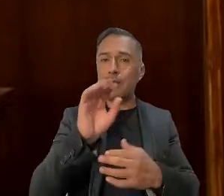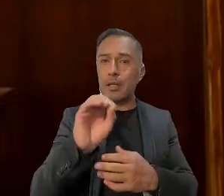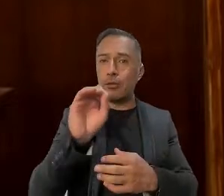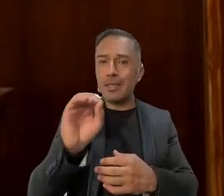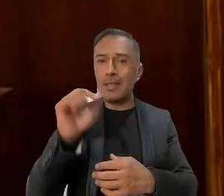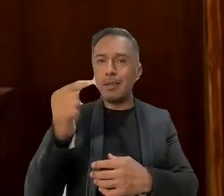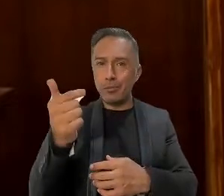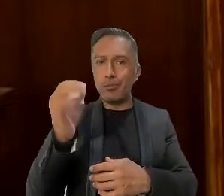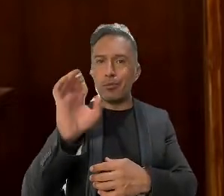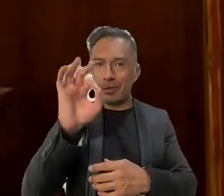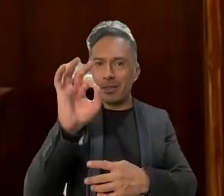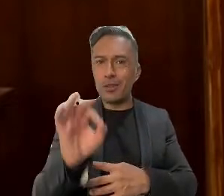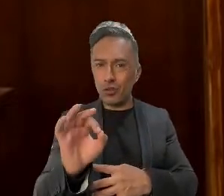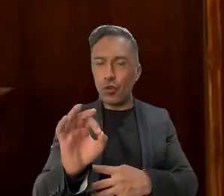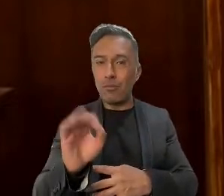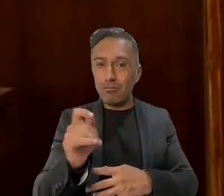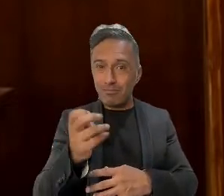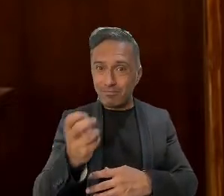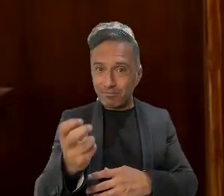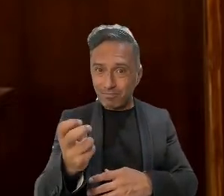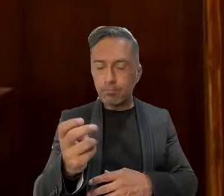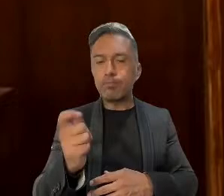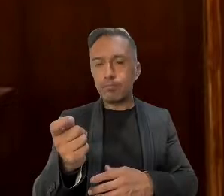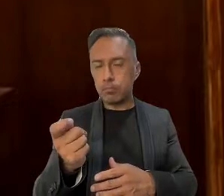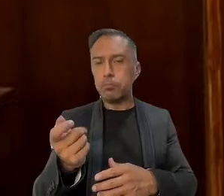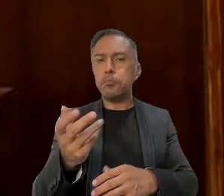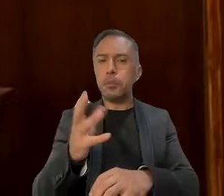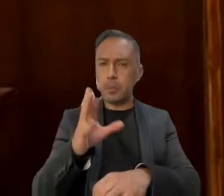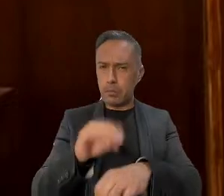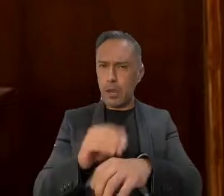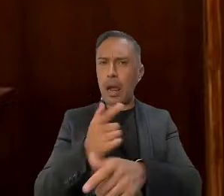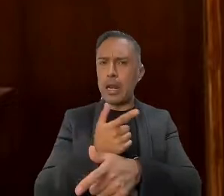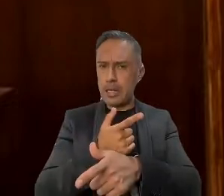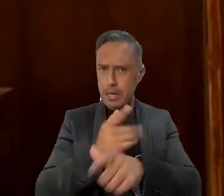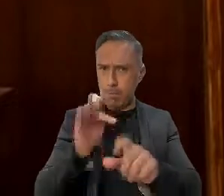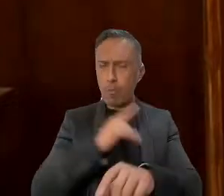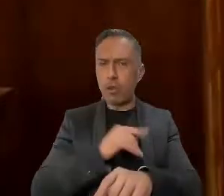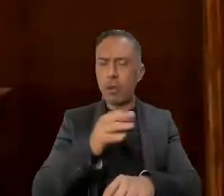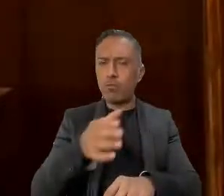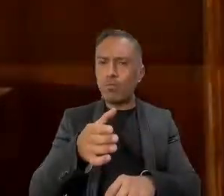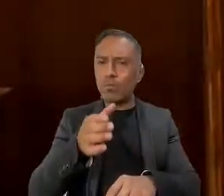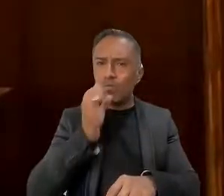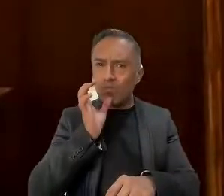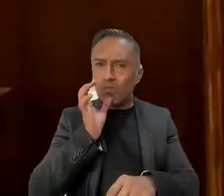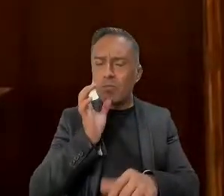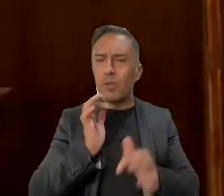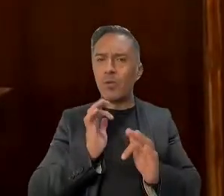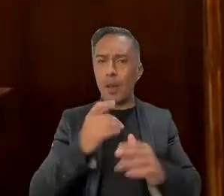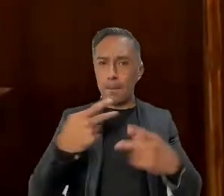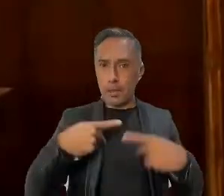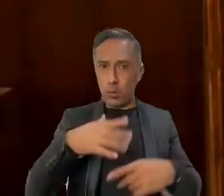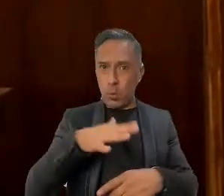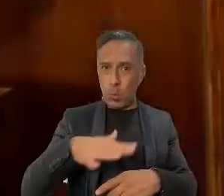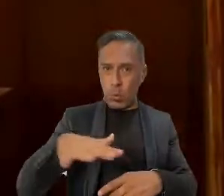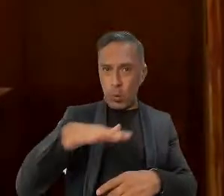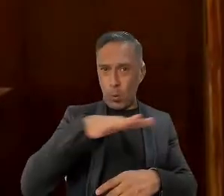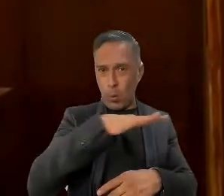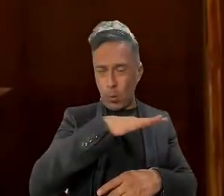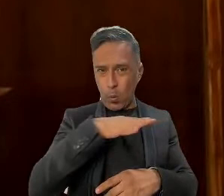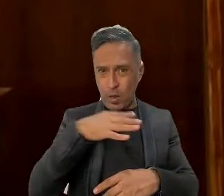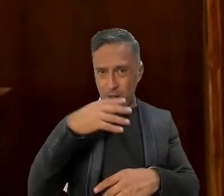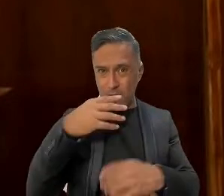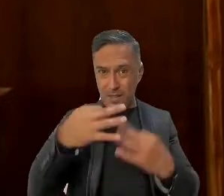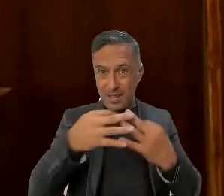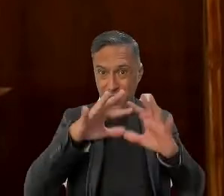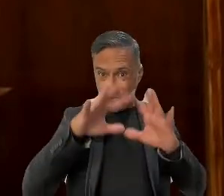agua esté disponible de forma segura e inmediata para el consumo humano en toda la tierra.